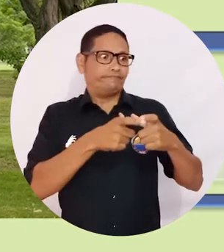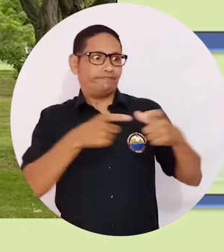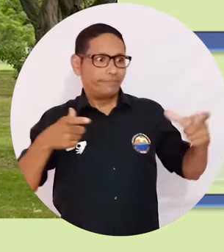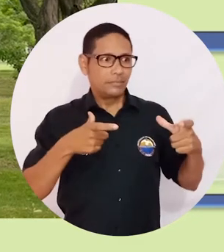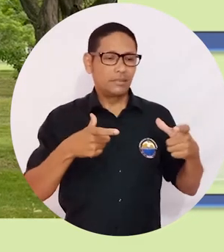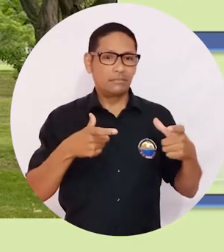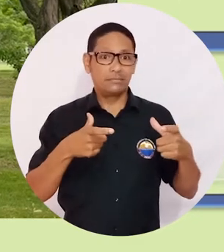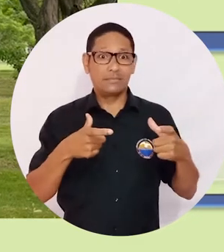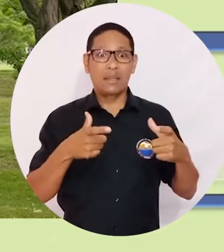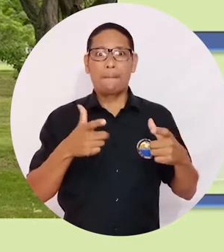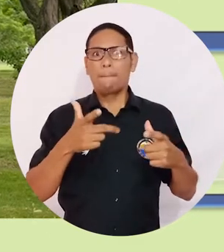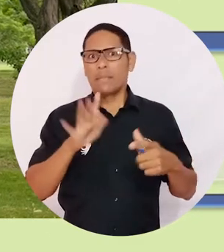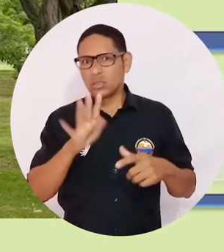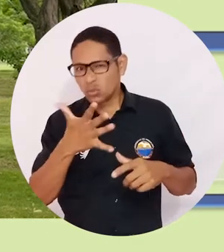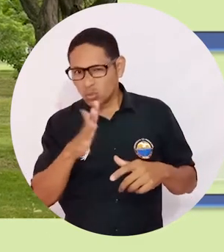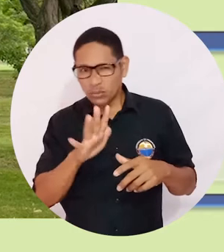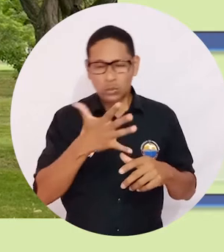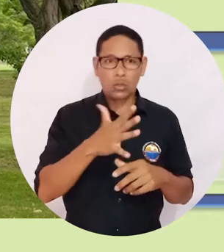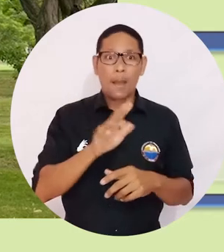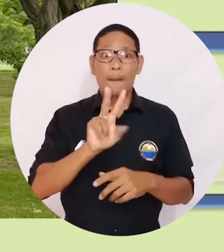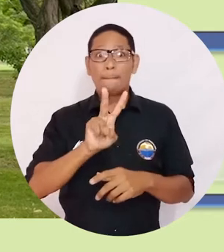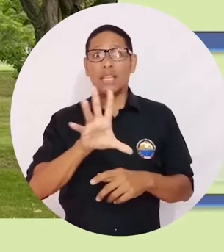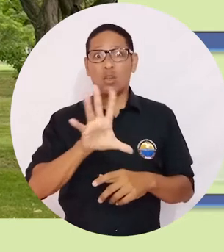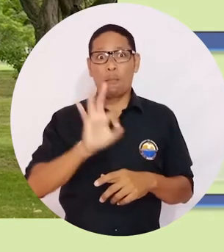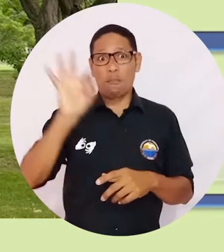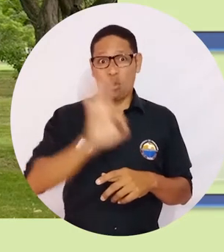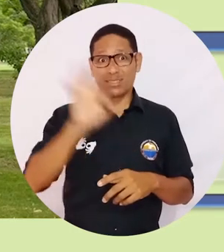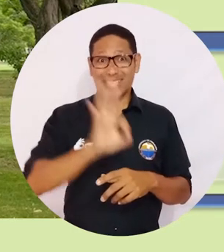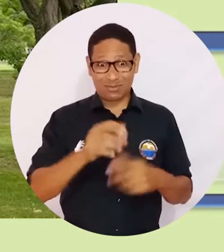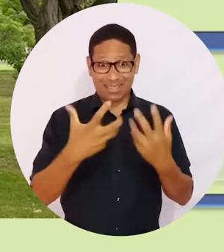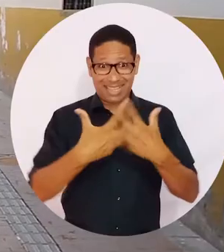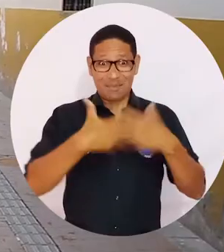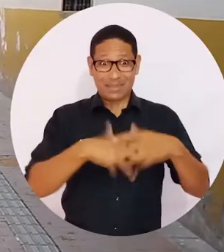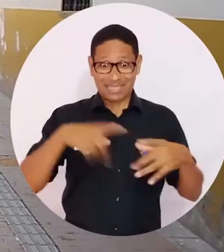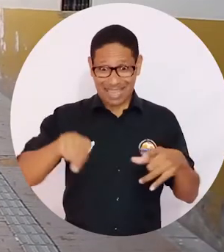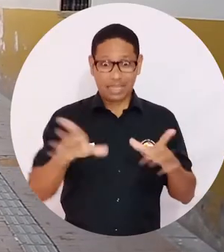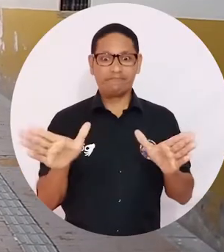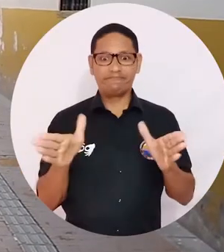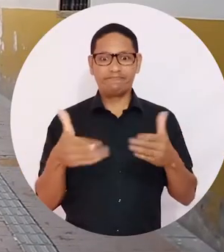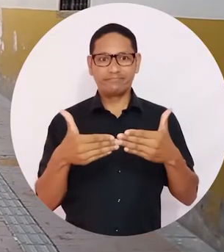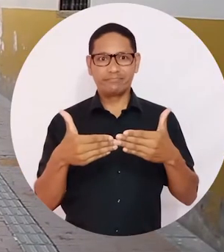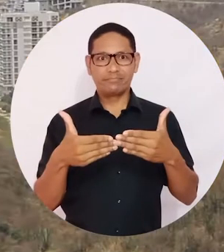y un cierre alrededor de casi 20 25% de empresas.